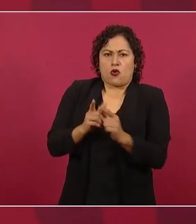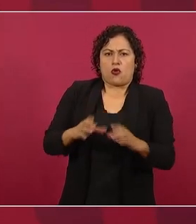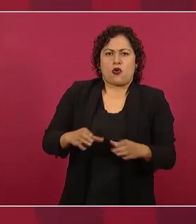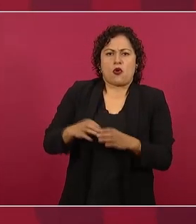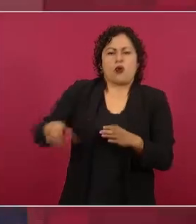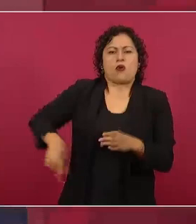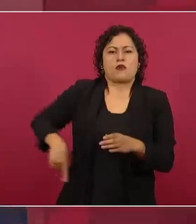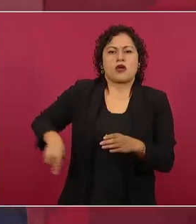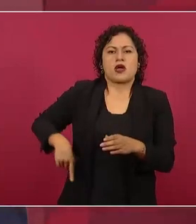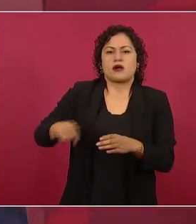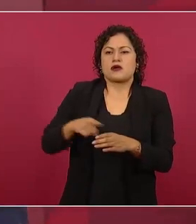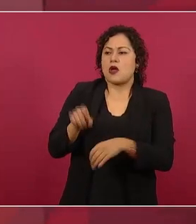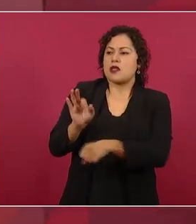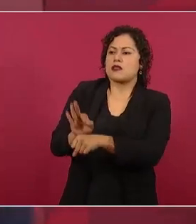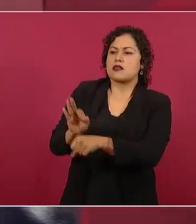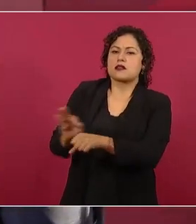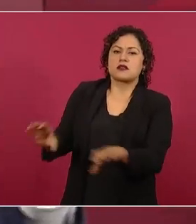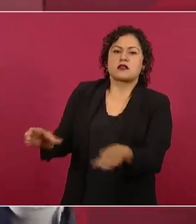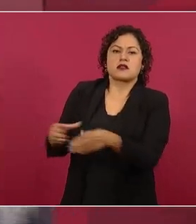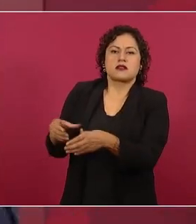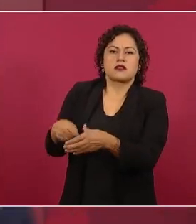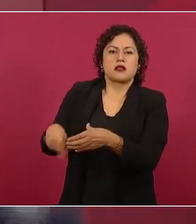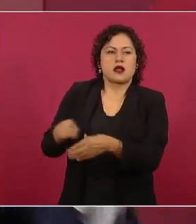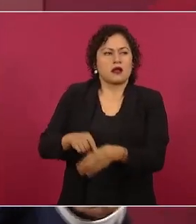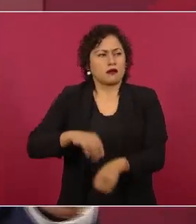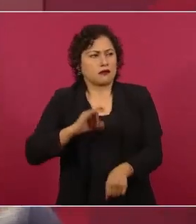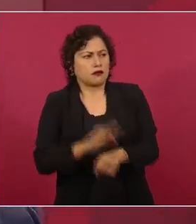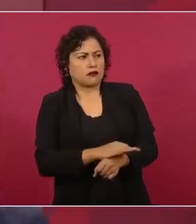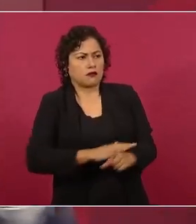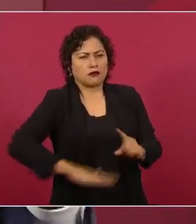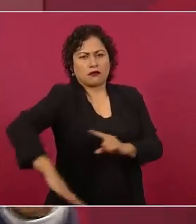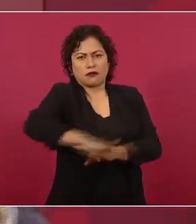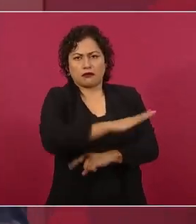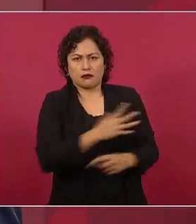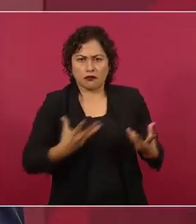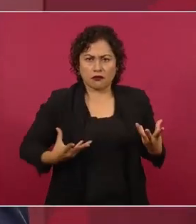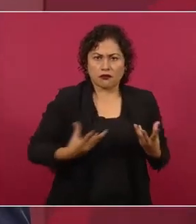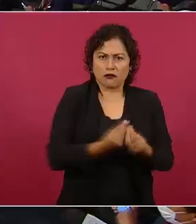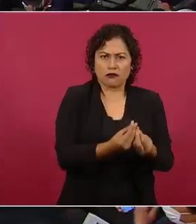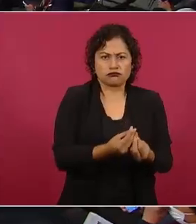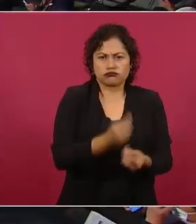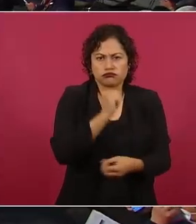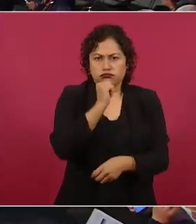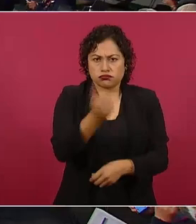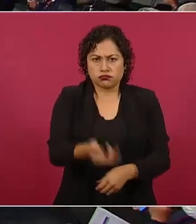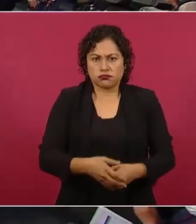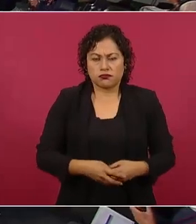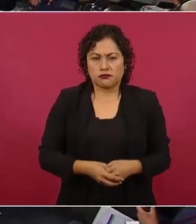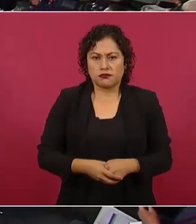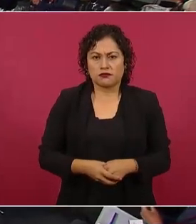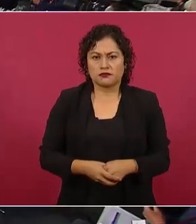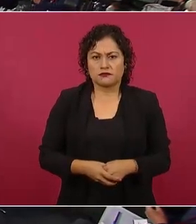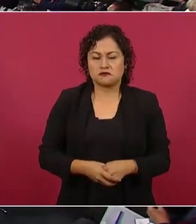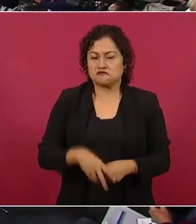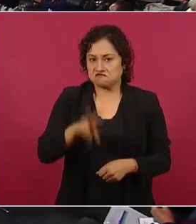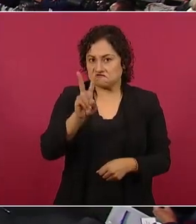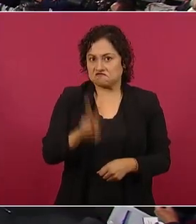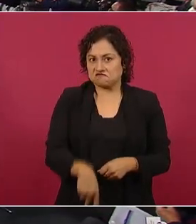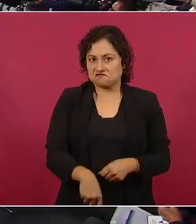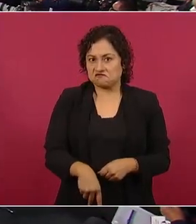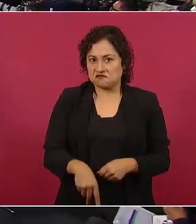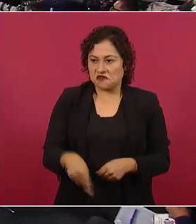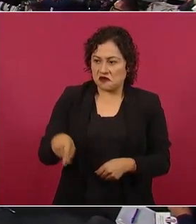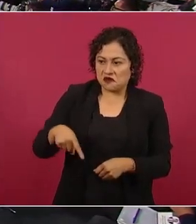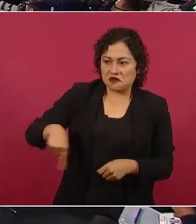no el gobierno del pueblo, para el pueblo, con el pueblo. Una gran simulación